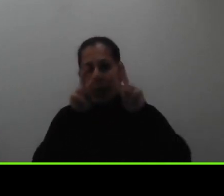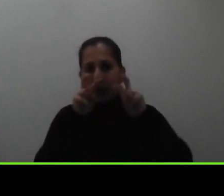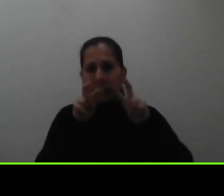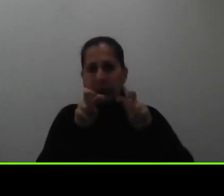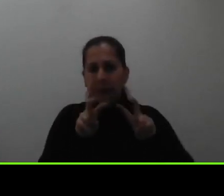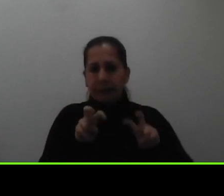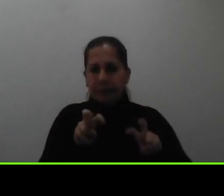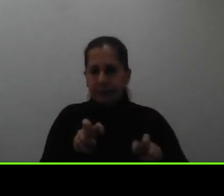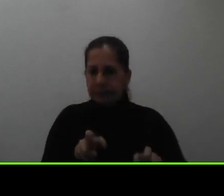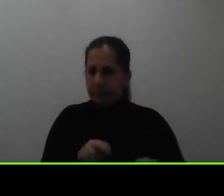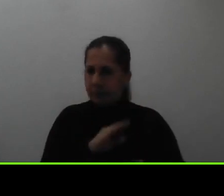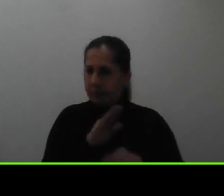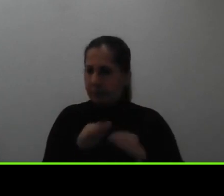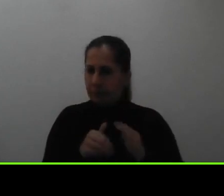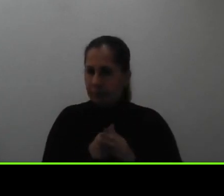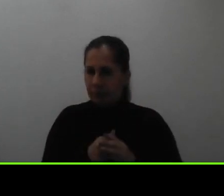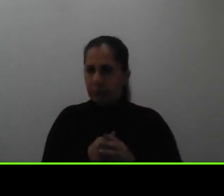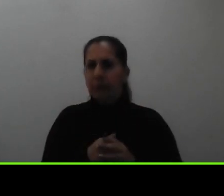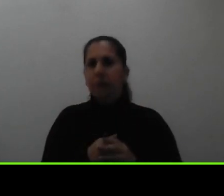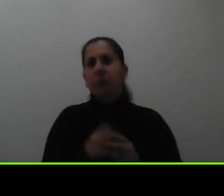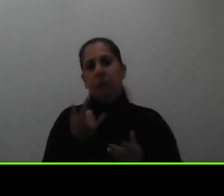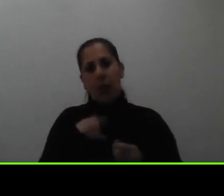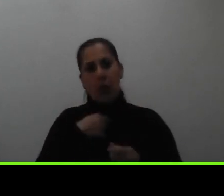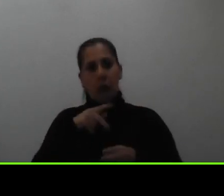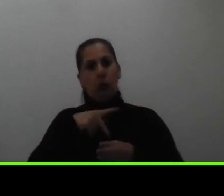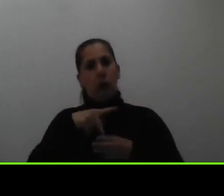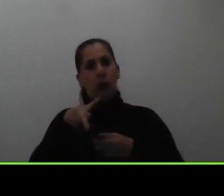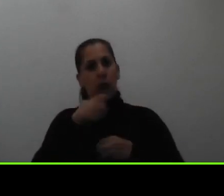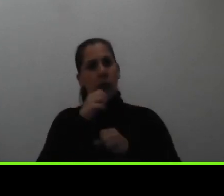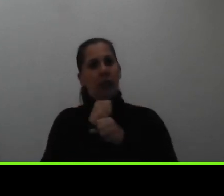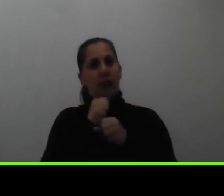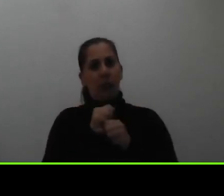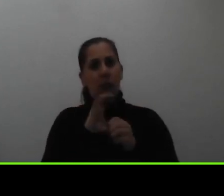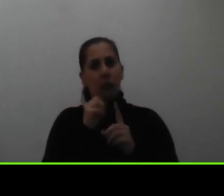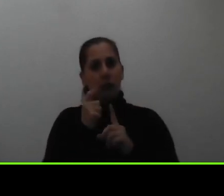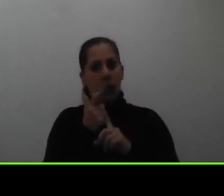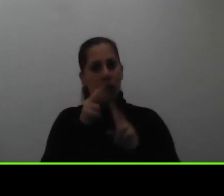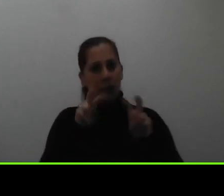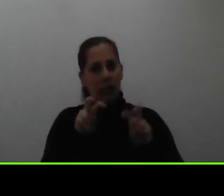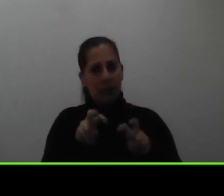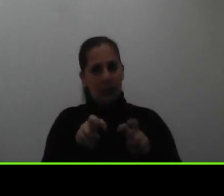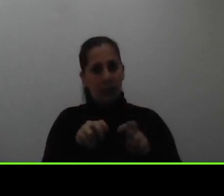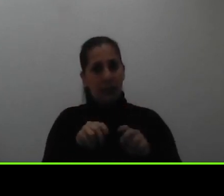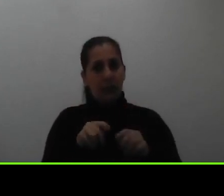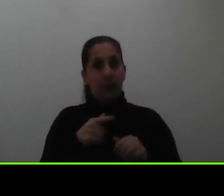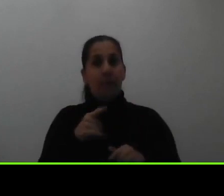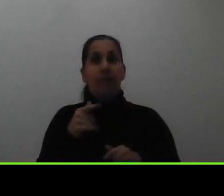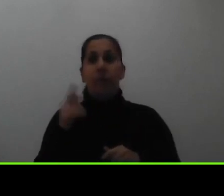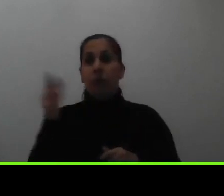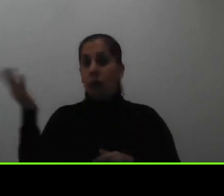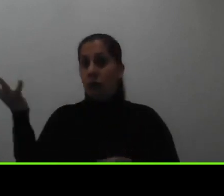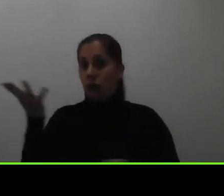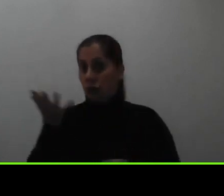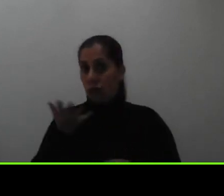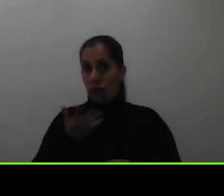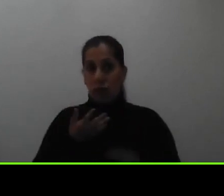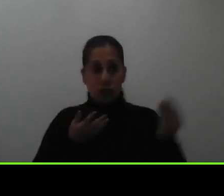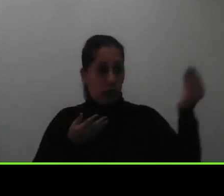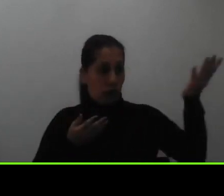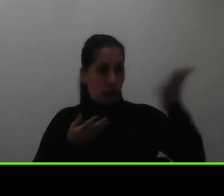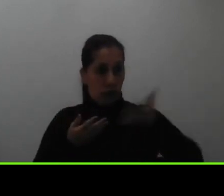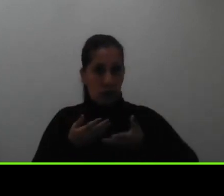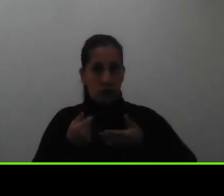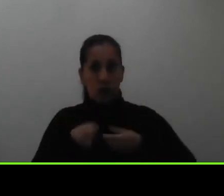proceso de revisión y de análisis de profesionales en trabajo social y a partir de lo que ustedes nos entregan y nosotros